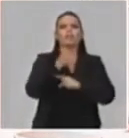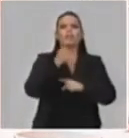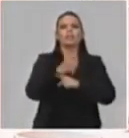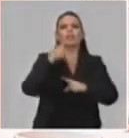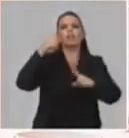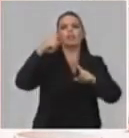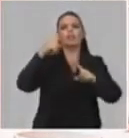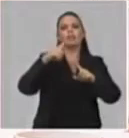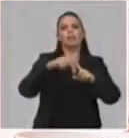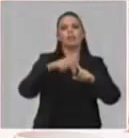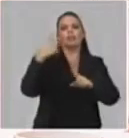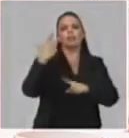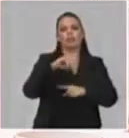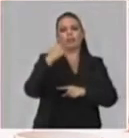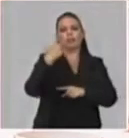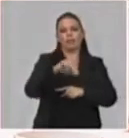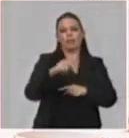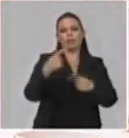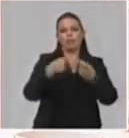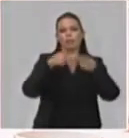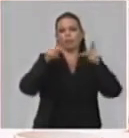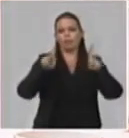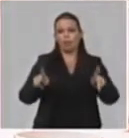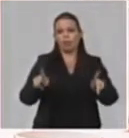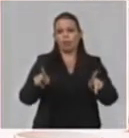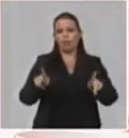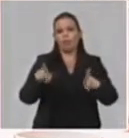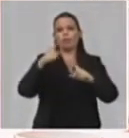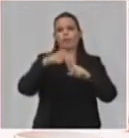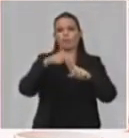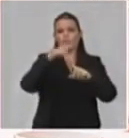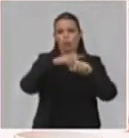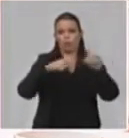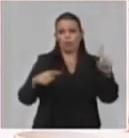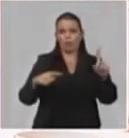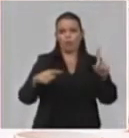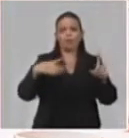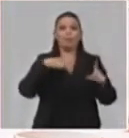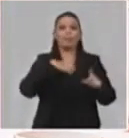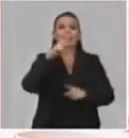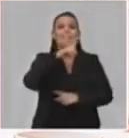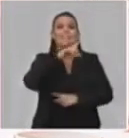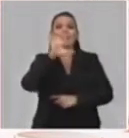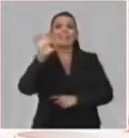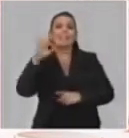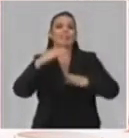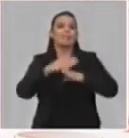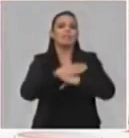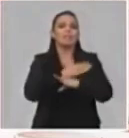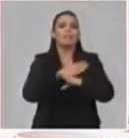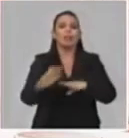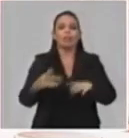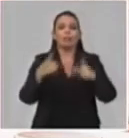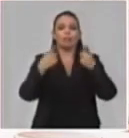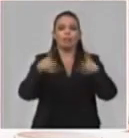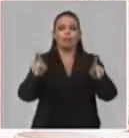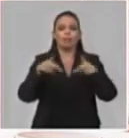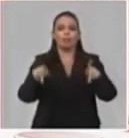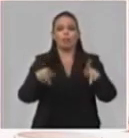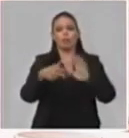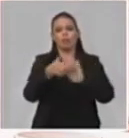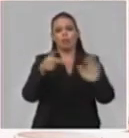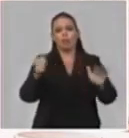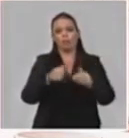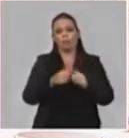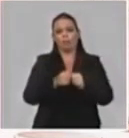compleja, porque la educación técnica y profesional tiene más de 100 especialidades entre el técnico medio y el obrero calificado, más de mil disciplinas,